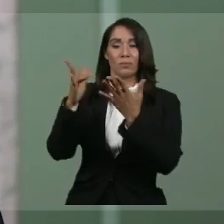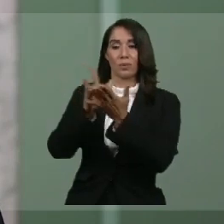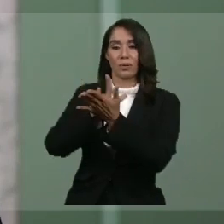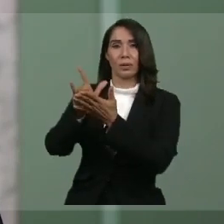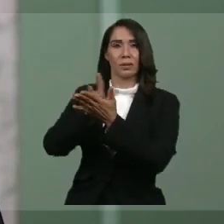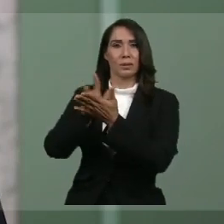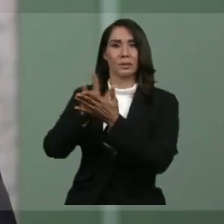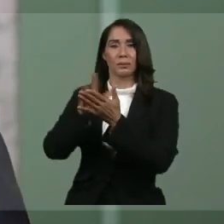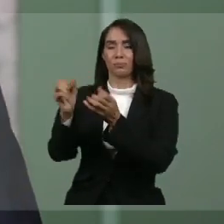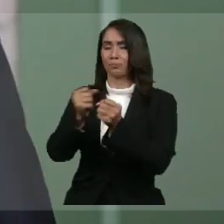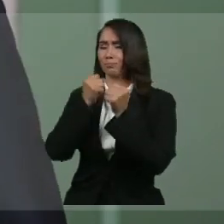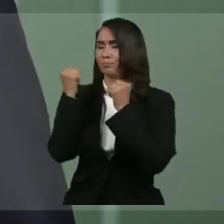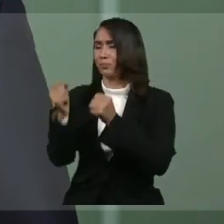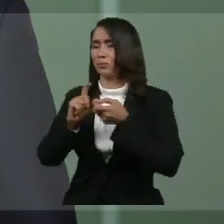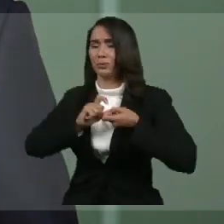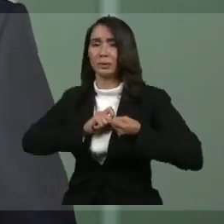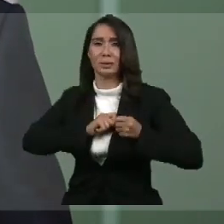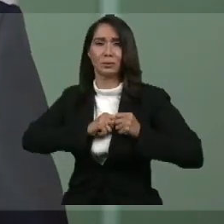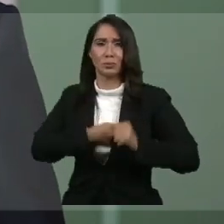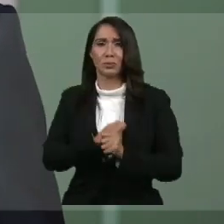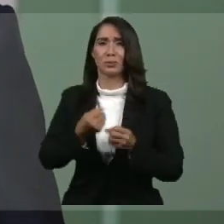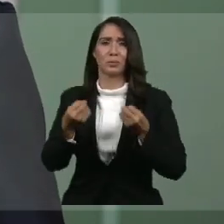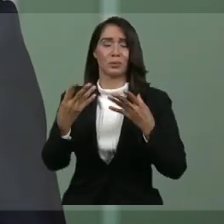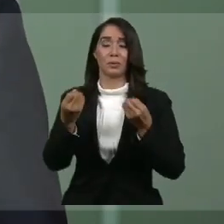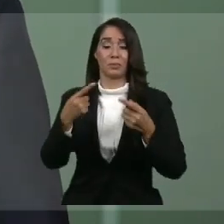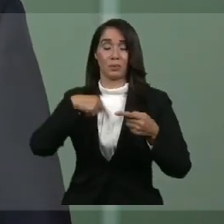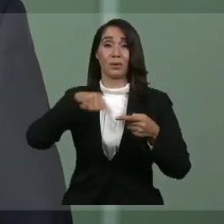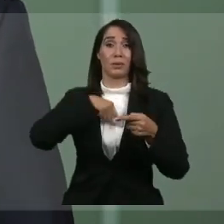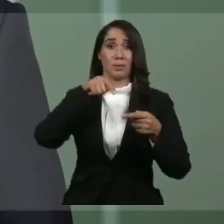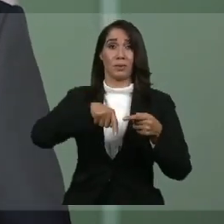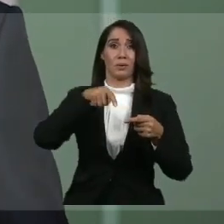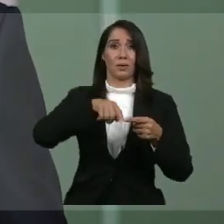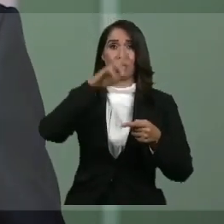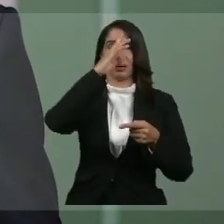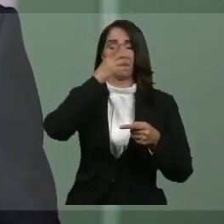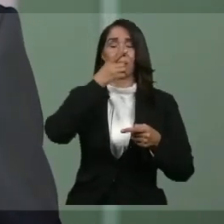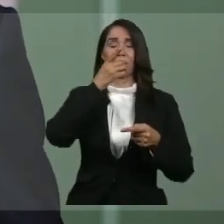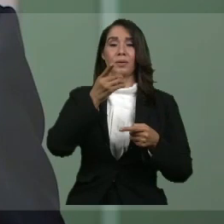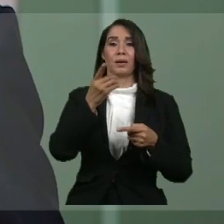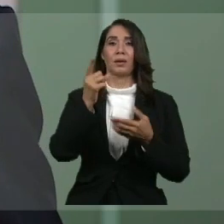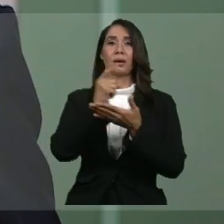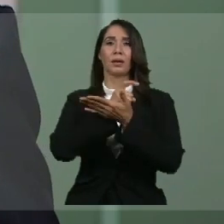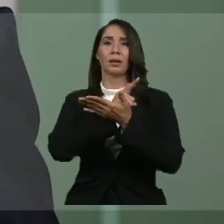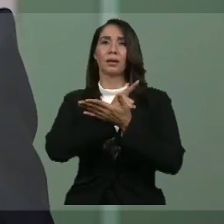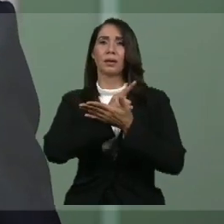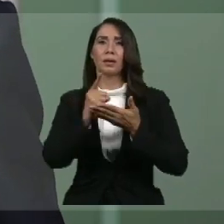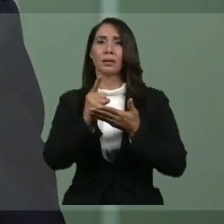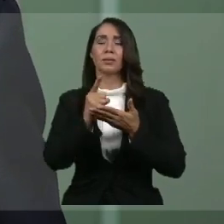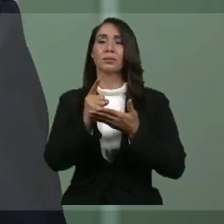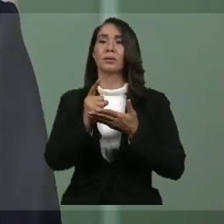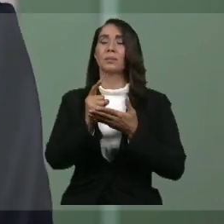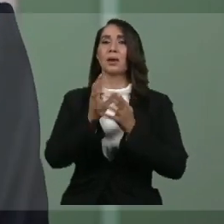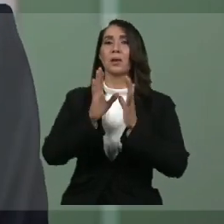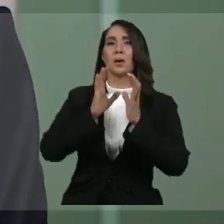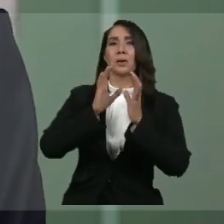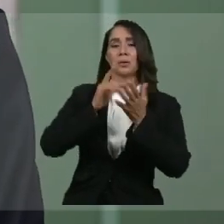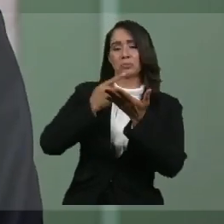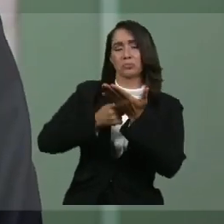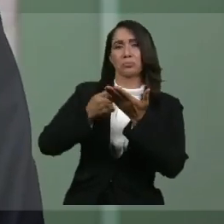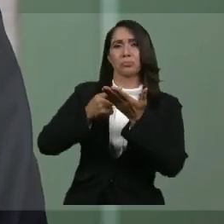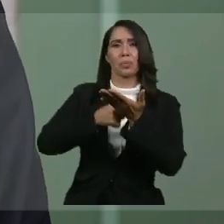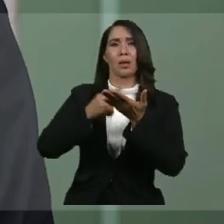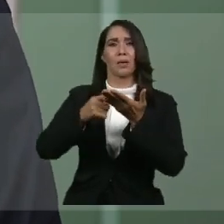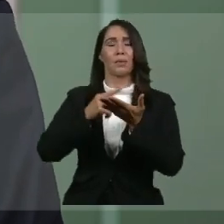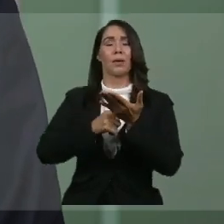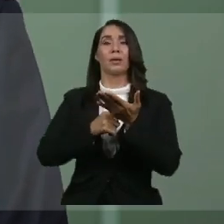terriblemente dolorosas para los dominicanos también. Esta semana sostuve una conversación con el